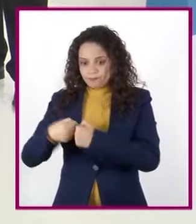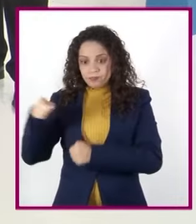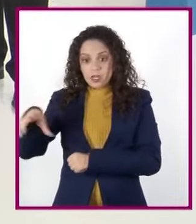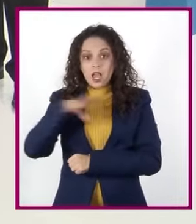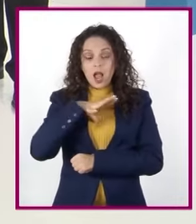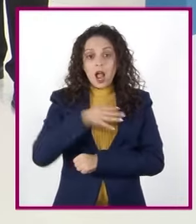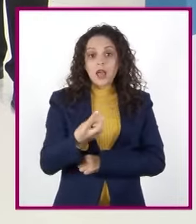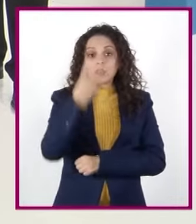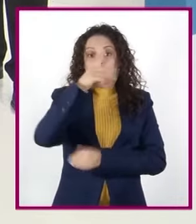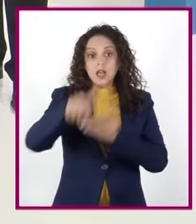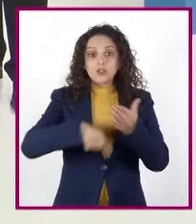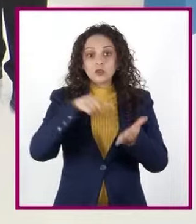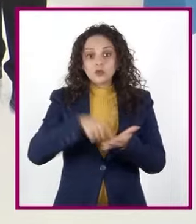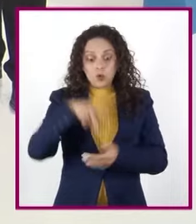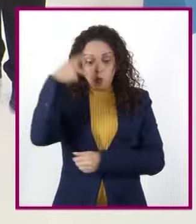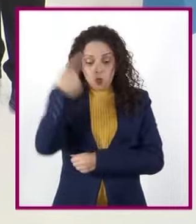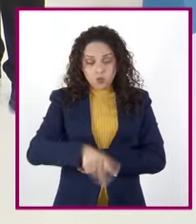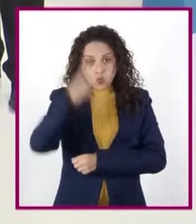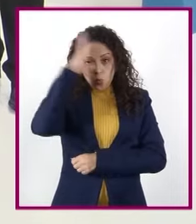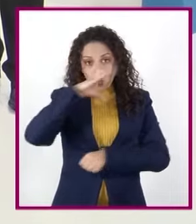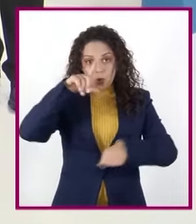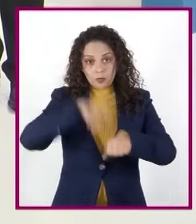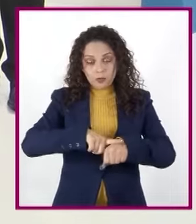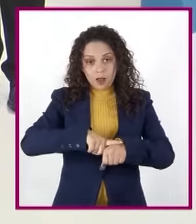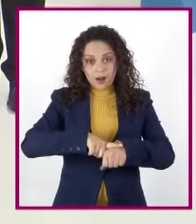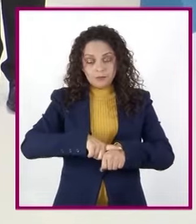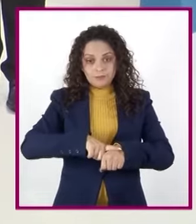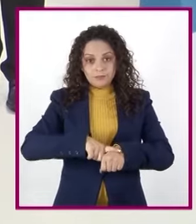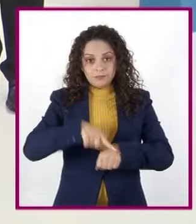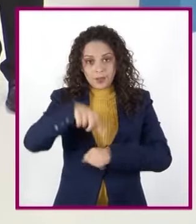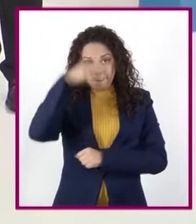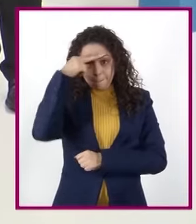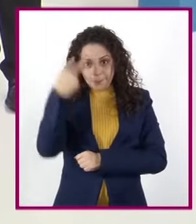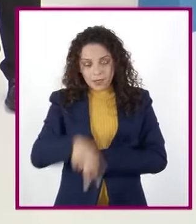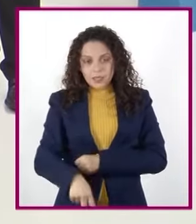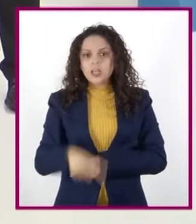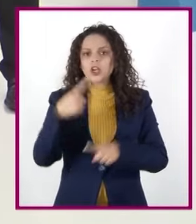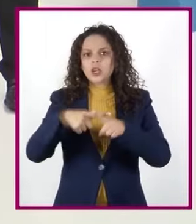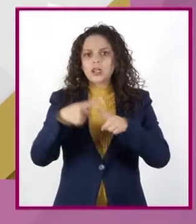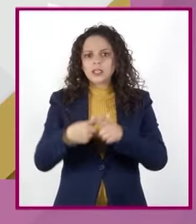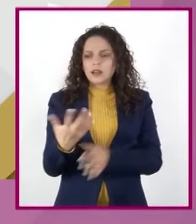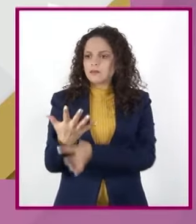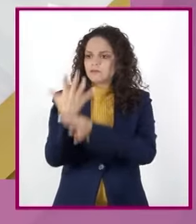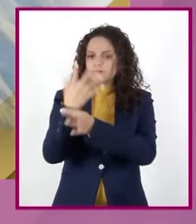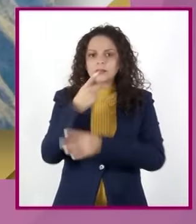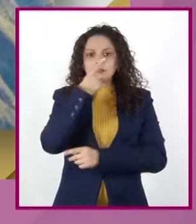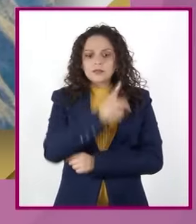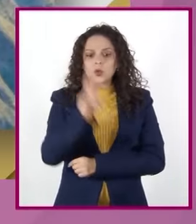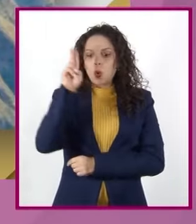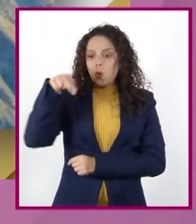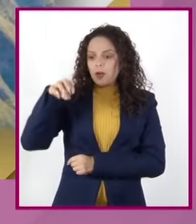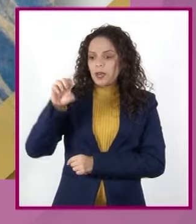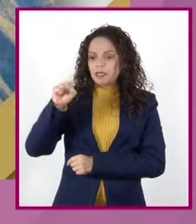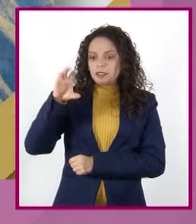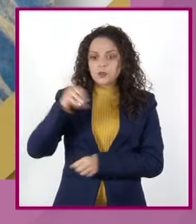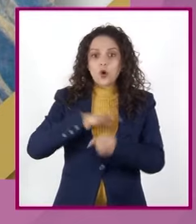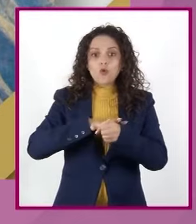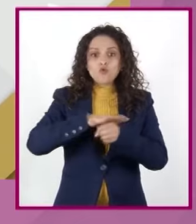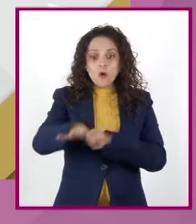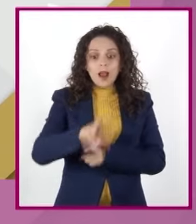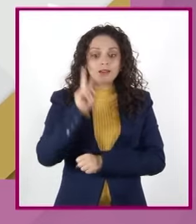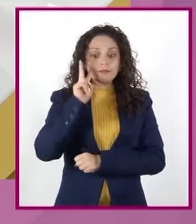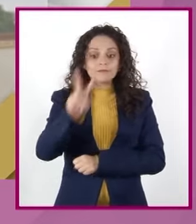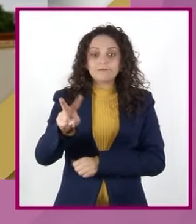Patrimonios Culturales de la Humanidad por la UNESCO, que son la zona de monumentos históricos de